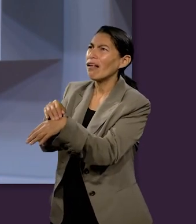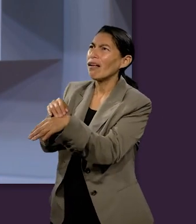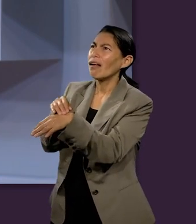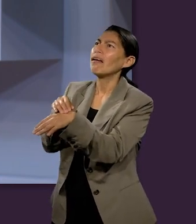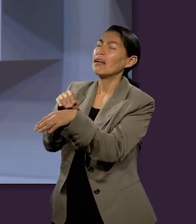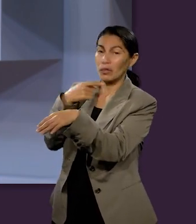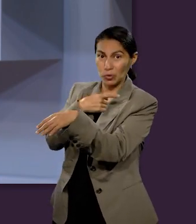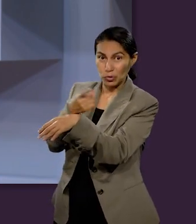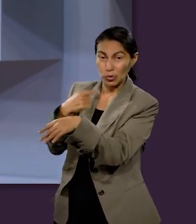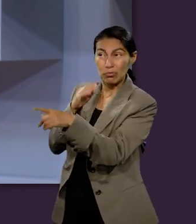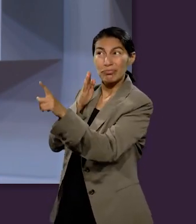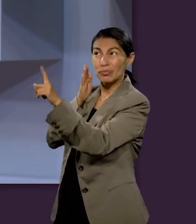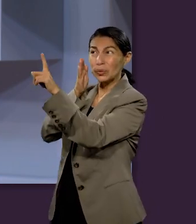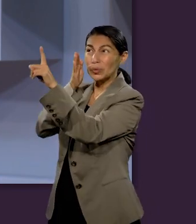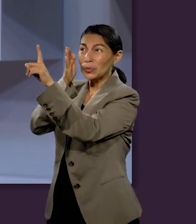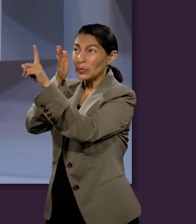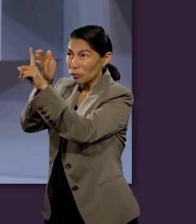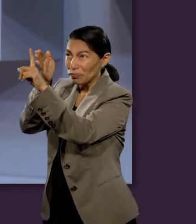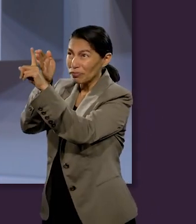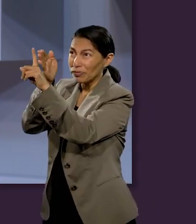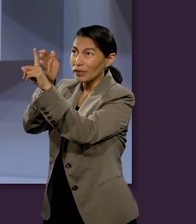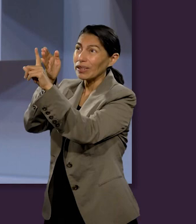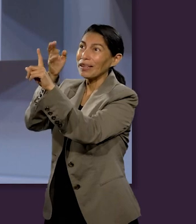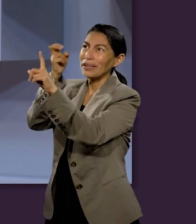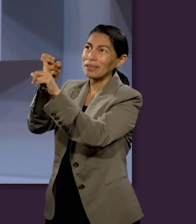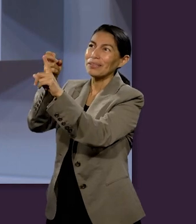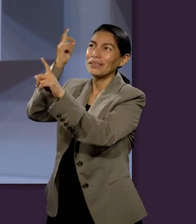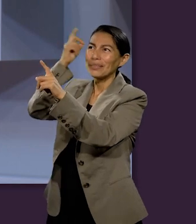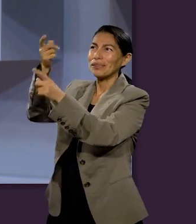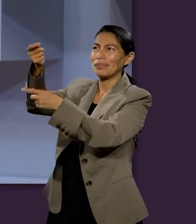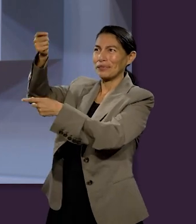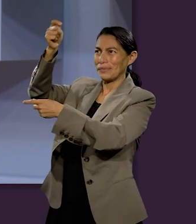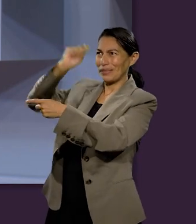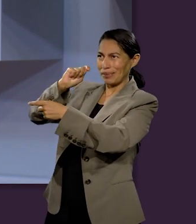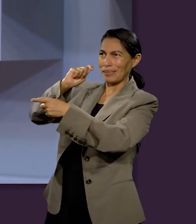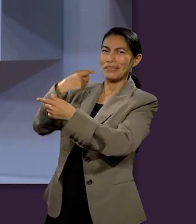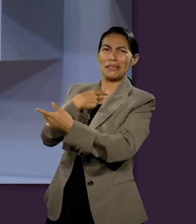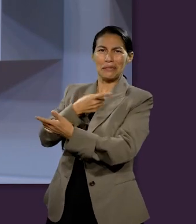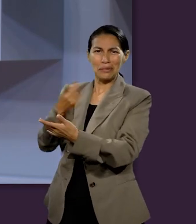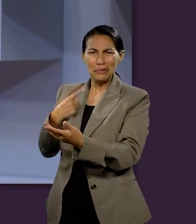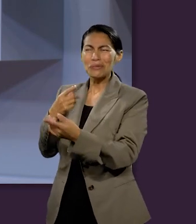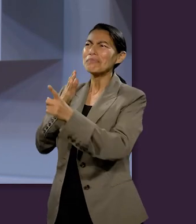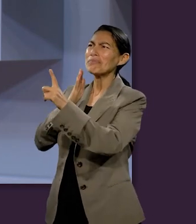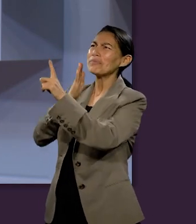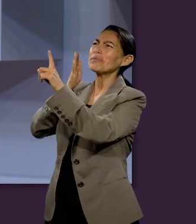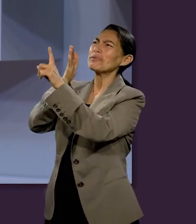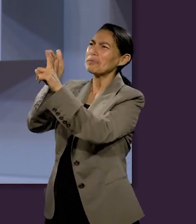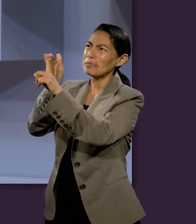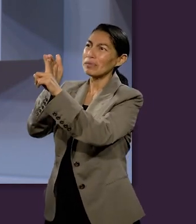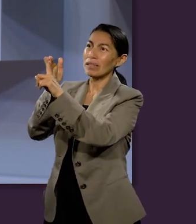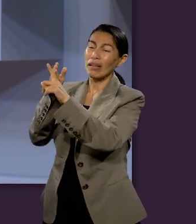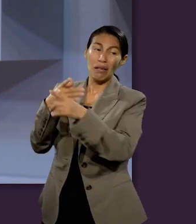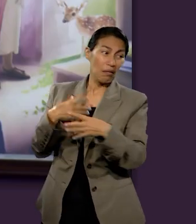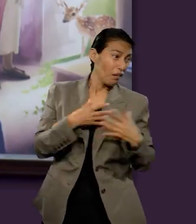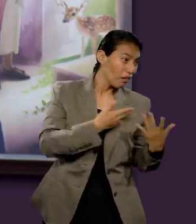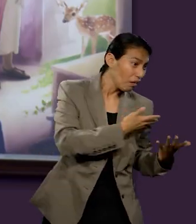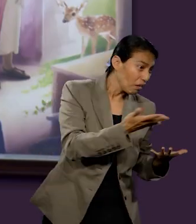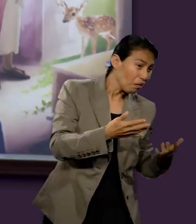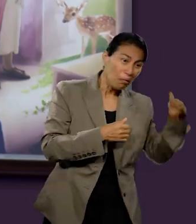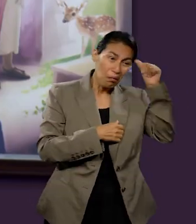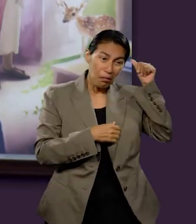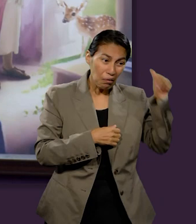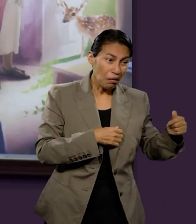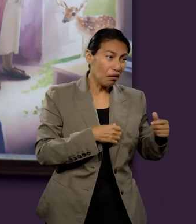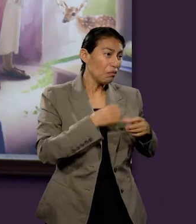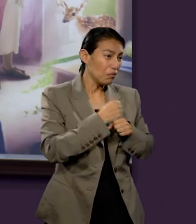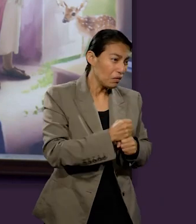objetivo para que a través de todo esto podamos tener entonces un propósito un remedio contra la